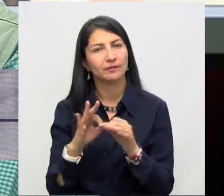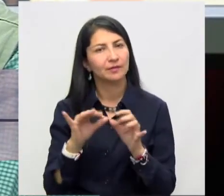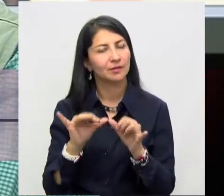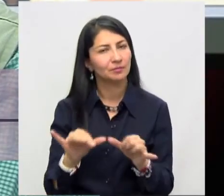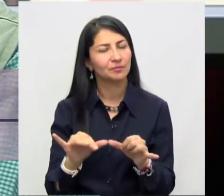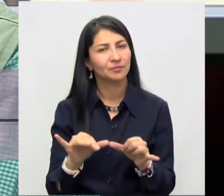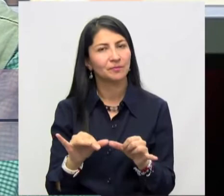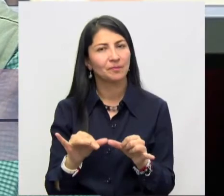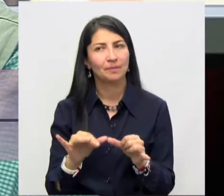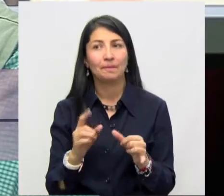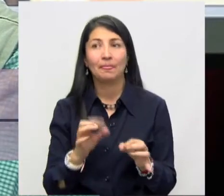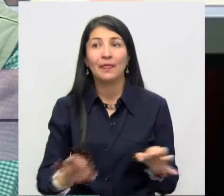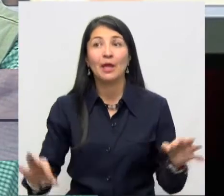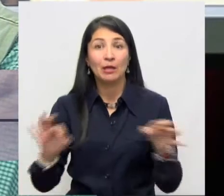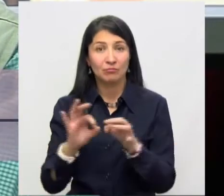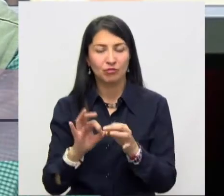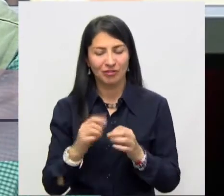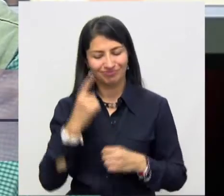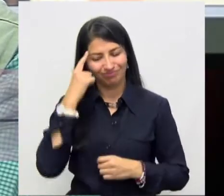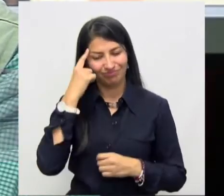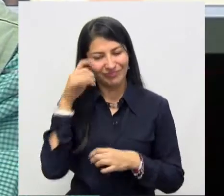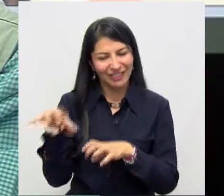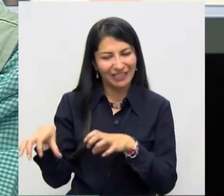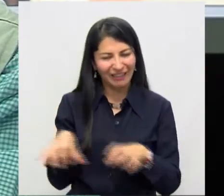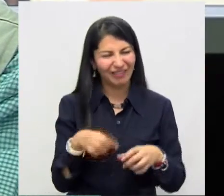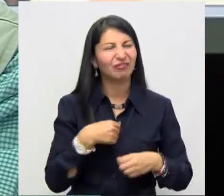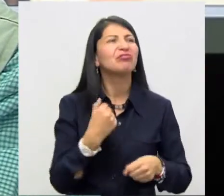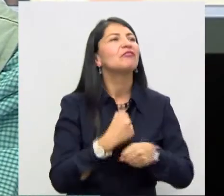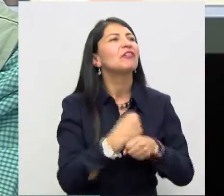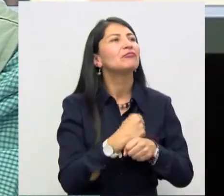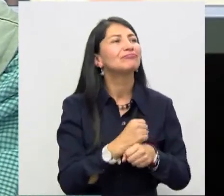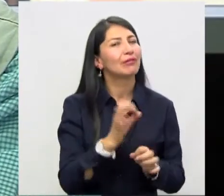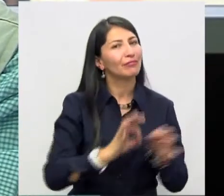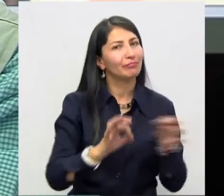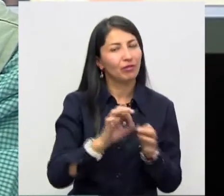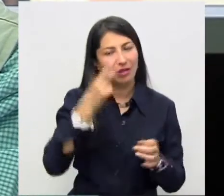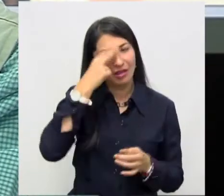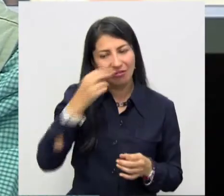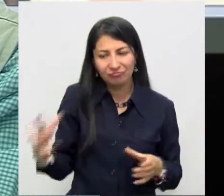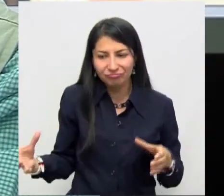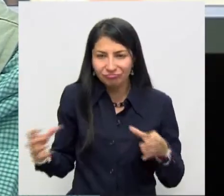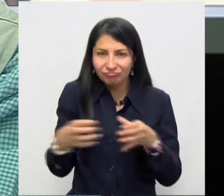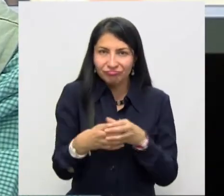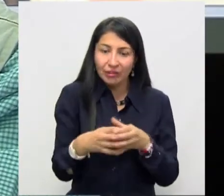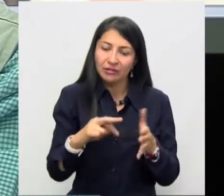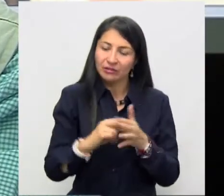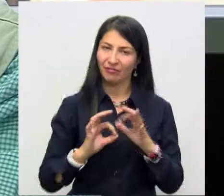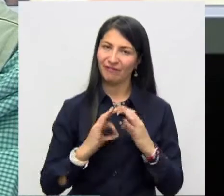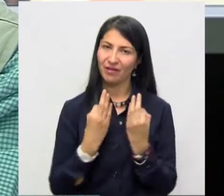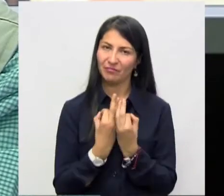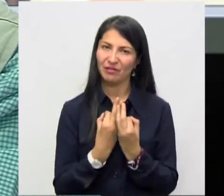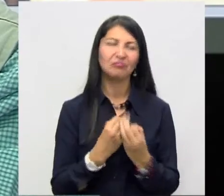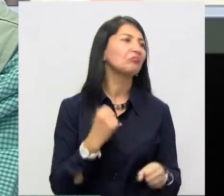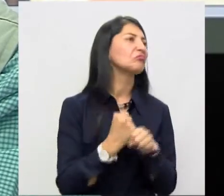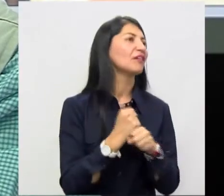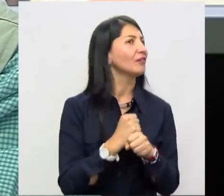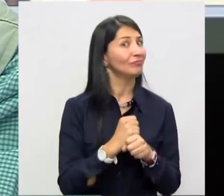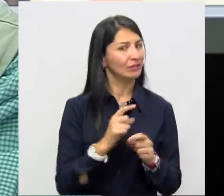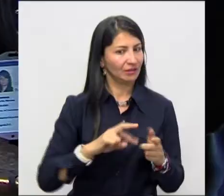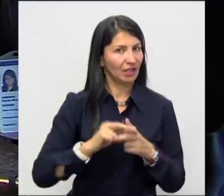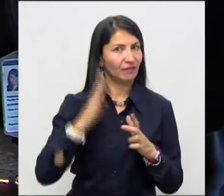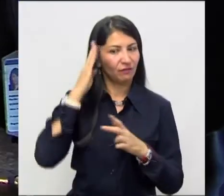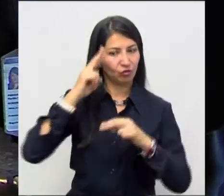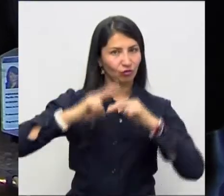momento en que incluyamos en nuestras actividades a los niños, en ese momento estamos haciendo, además de familia, estamos haciendo